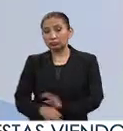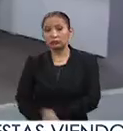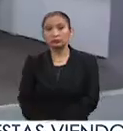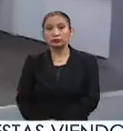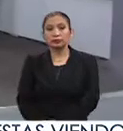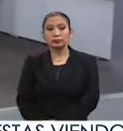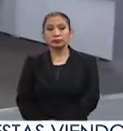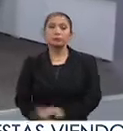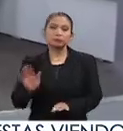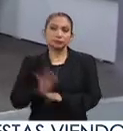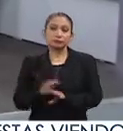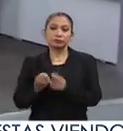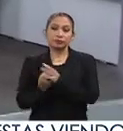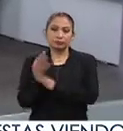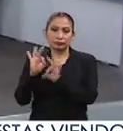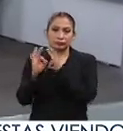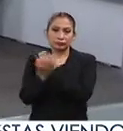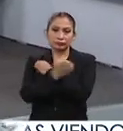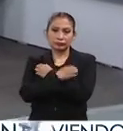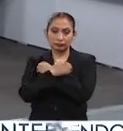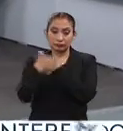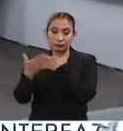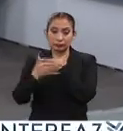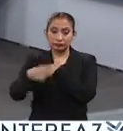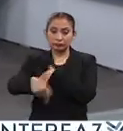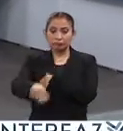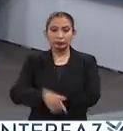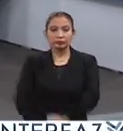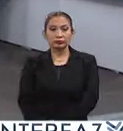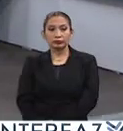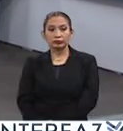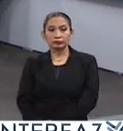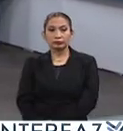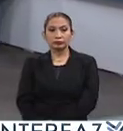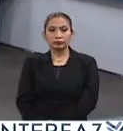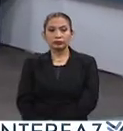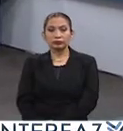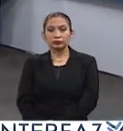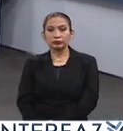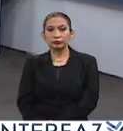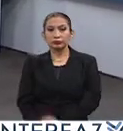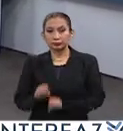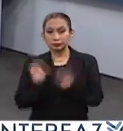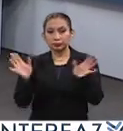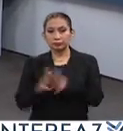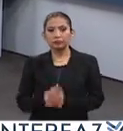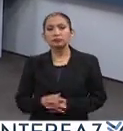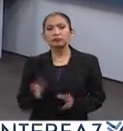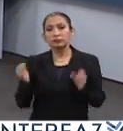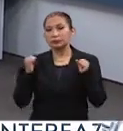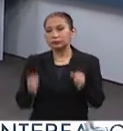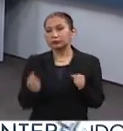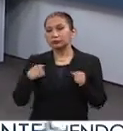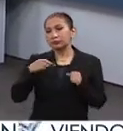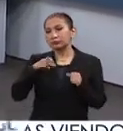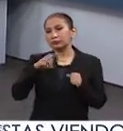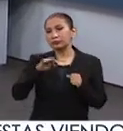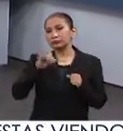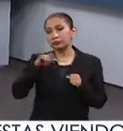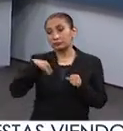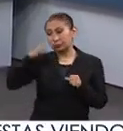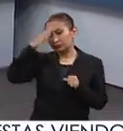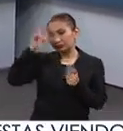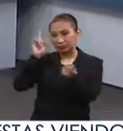y más con el nuevo modelo educativo que se viene encaminado al año siguiente. Claro, claro. Y bueno, seguramente María Fernanda, que